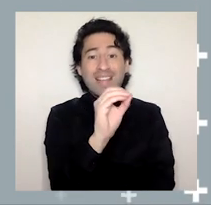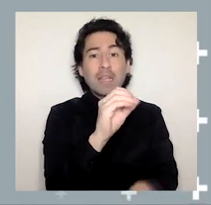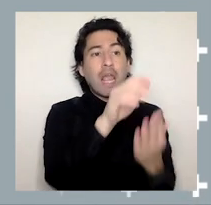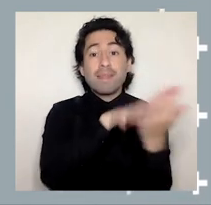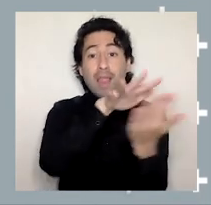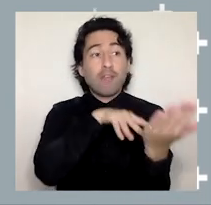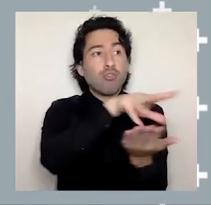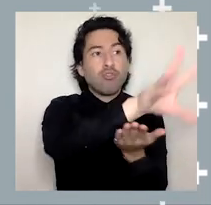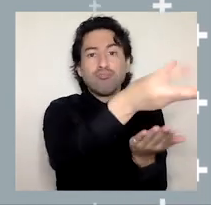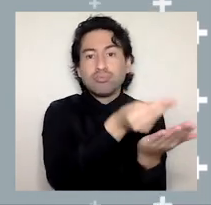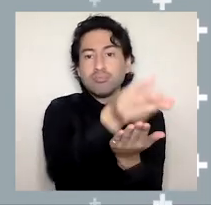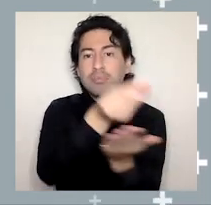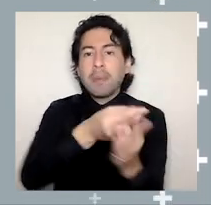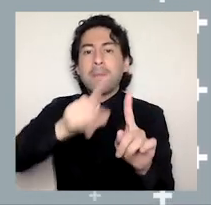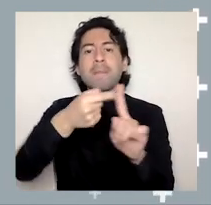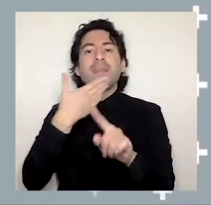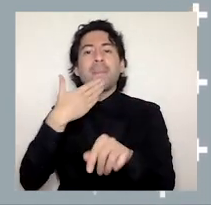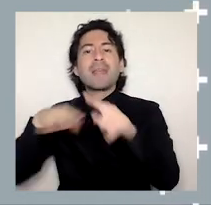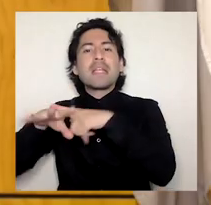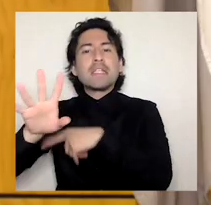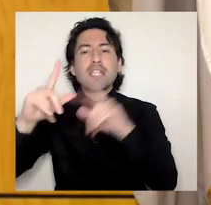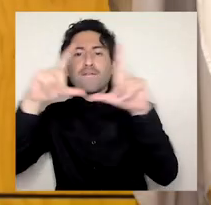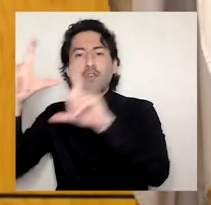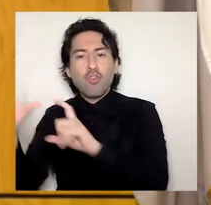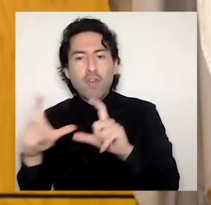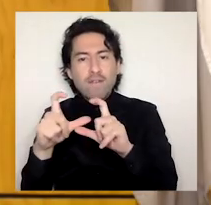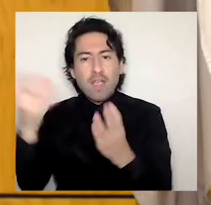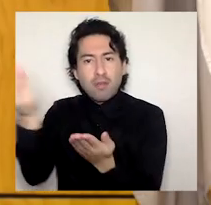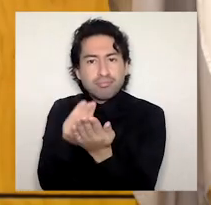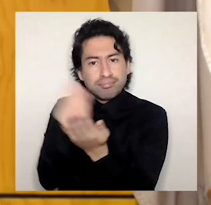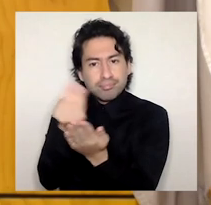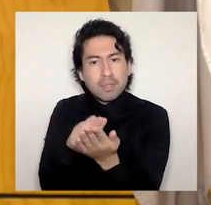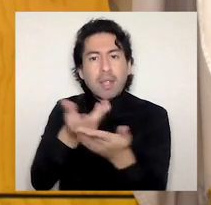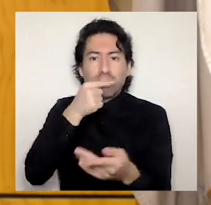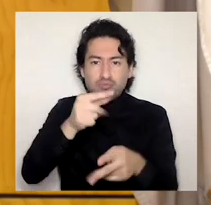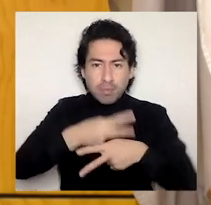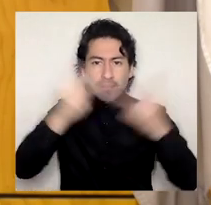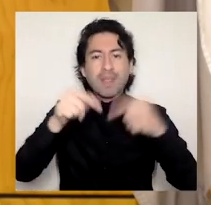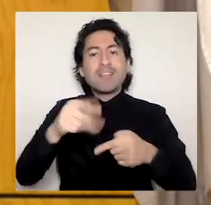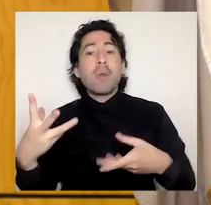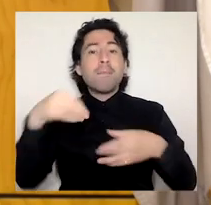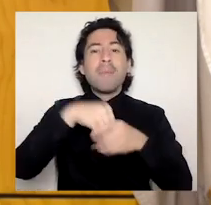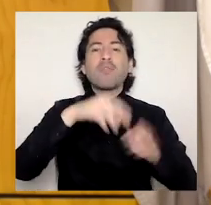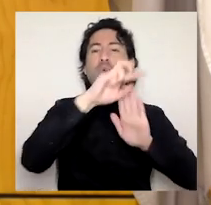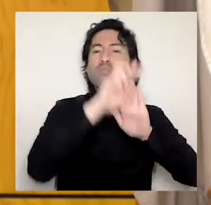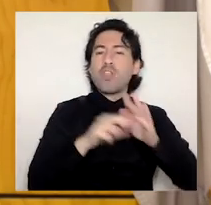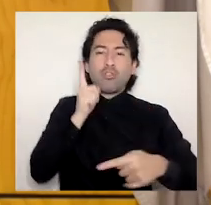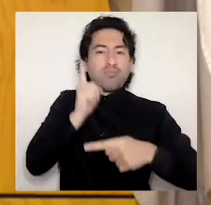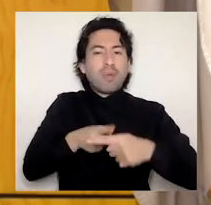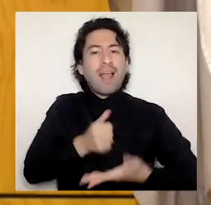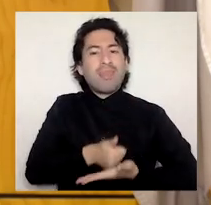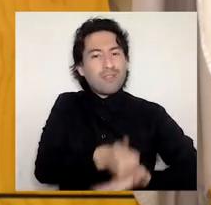fotografías que serán publicados próximamente. Esto es parte de un proyecto de coedición, colaboración